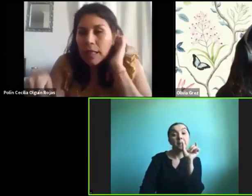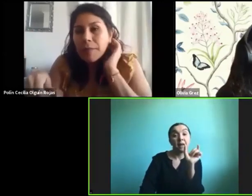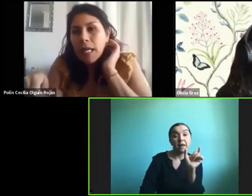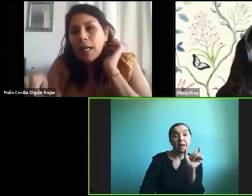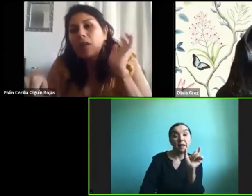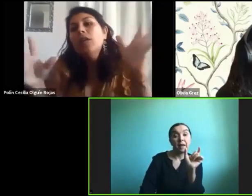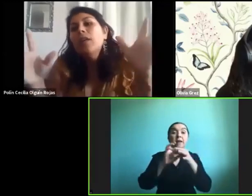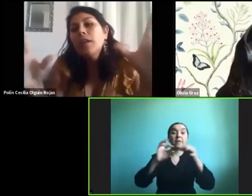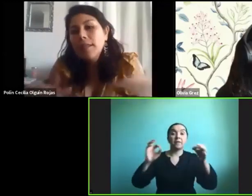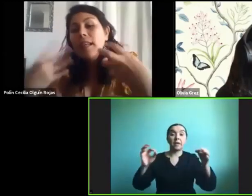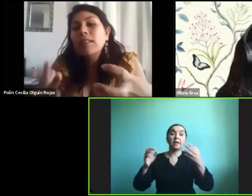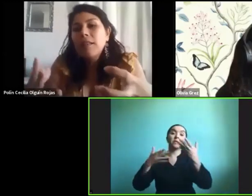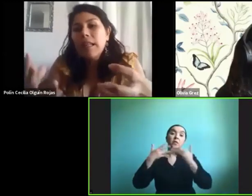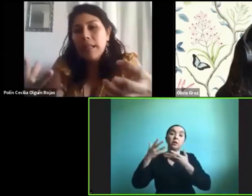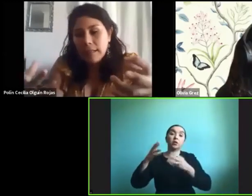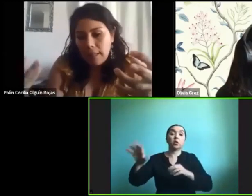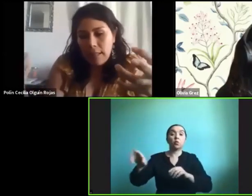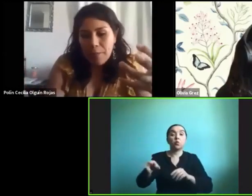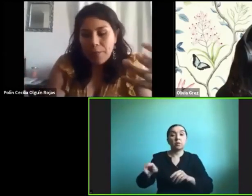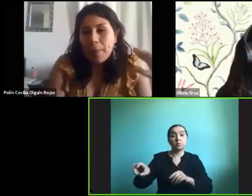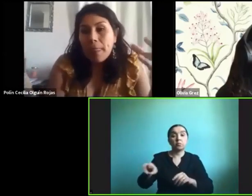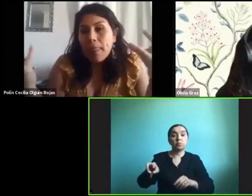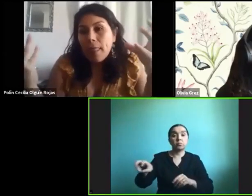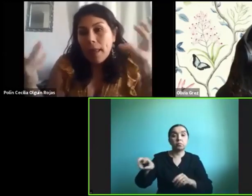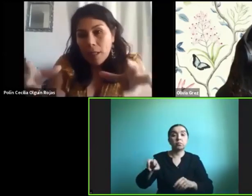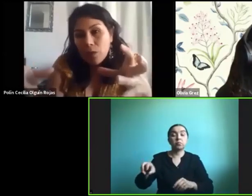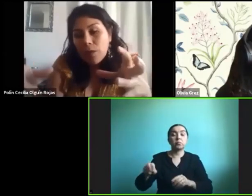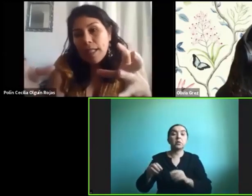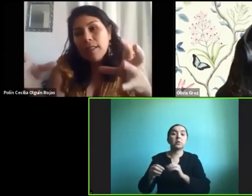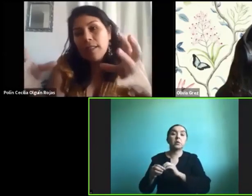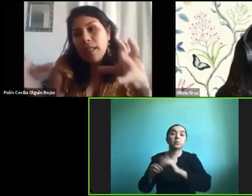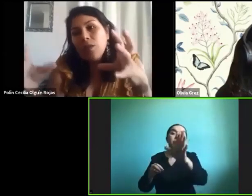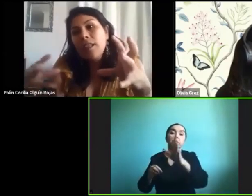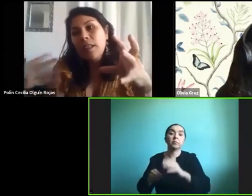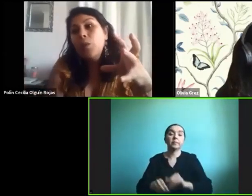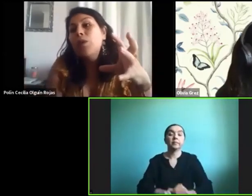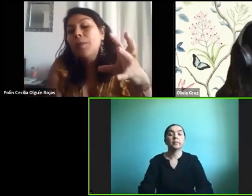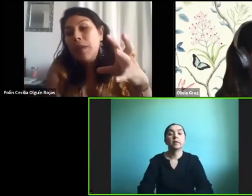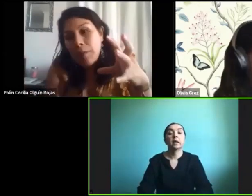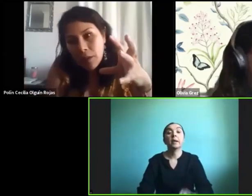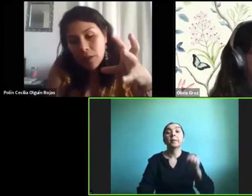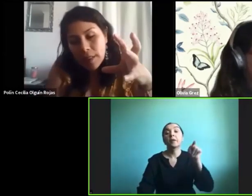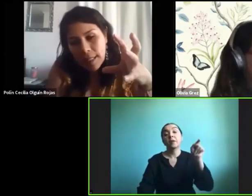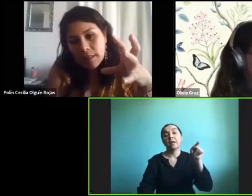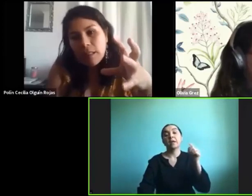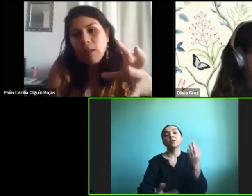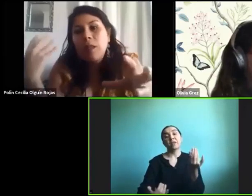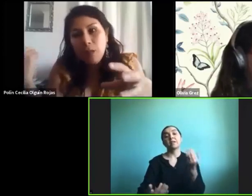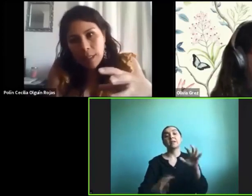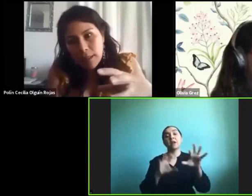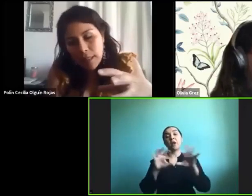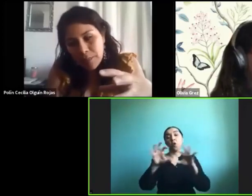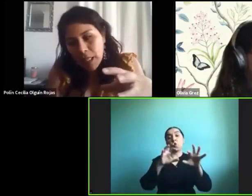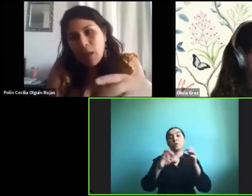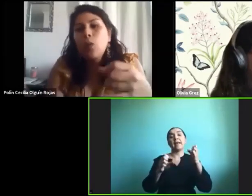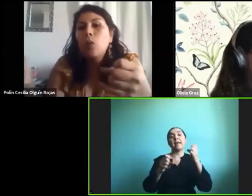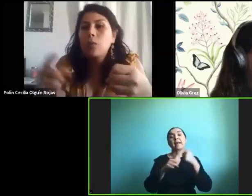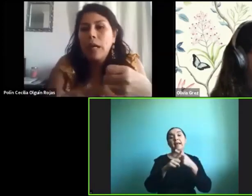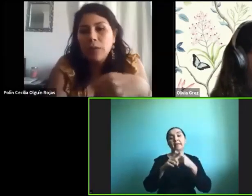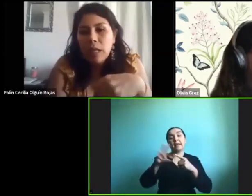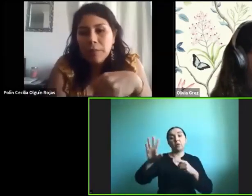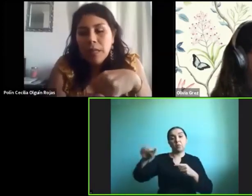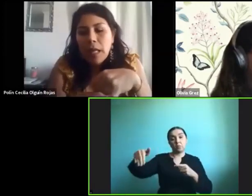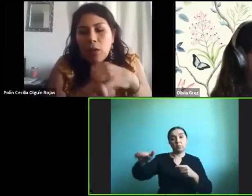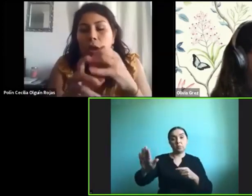switch adaptado y se activa la casilla eso es necesario tener algunos implementos extra como el switch adaptado